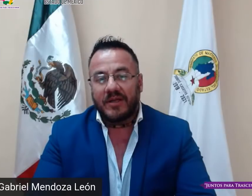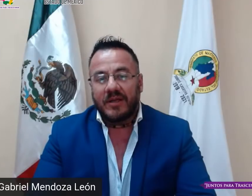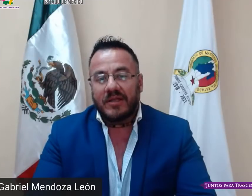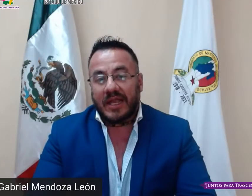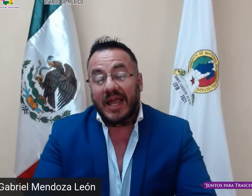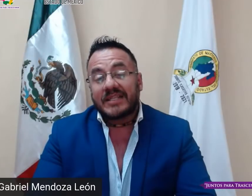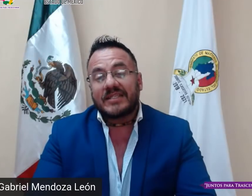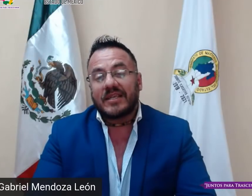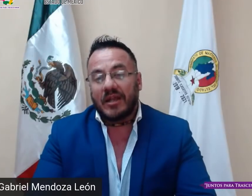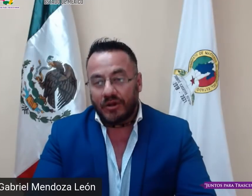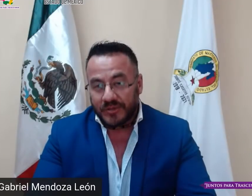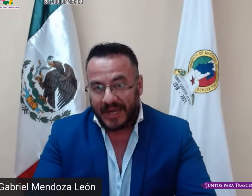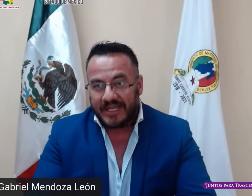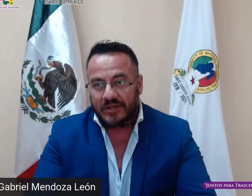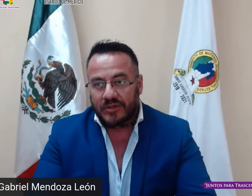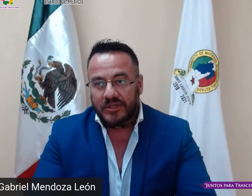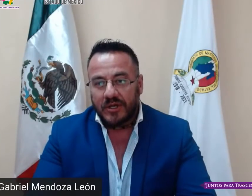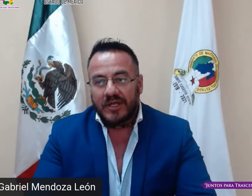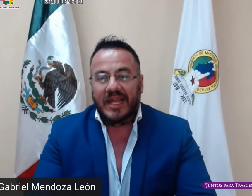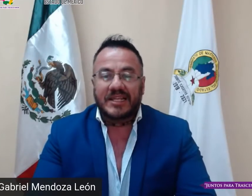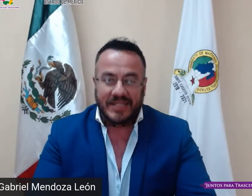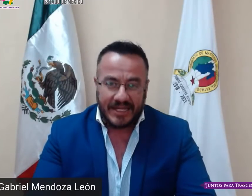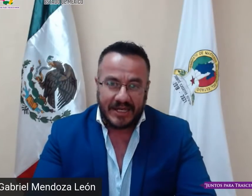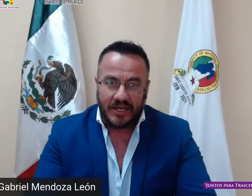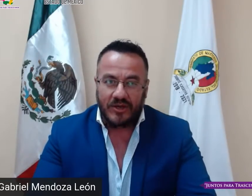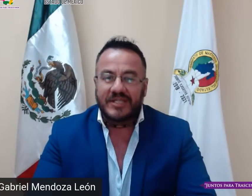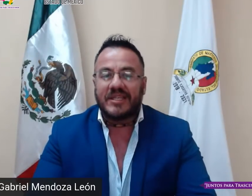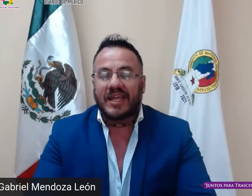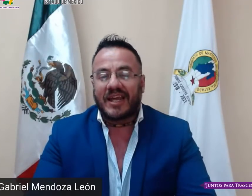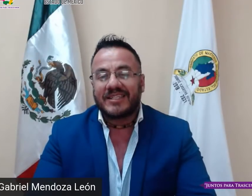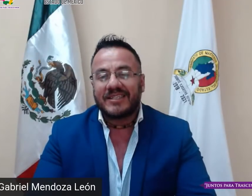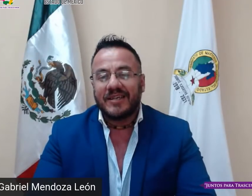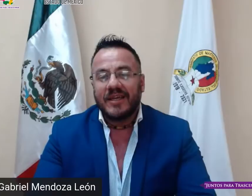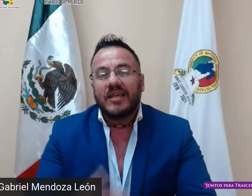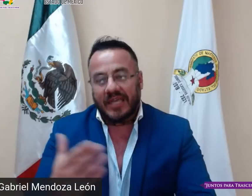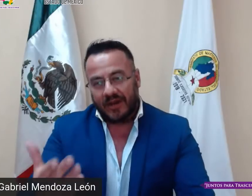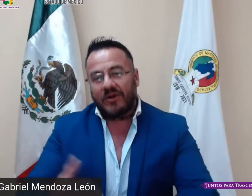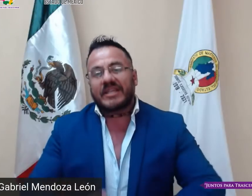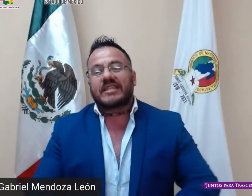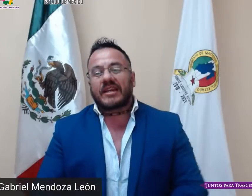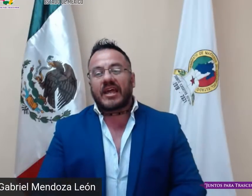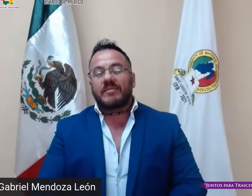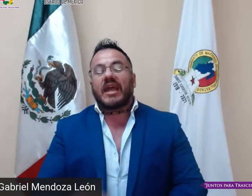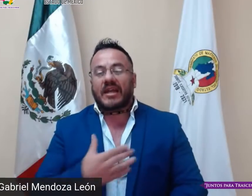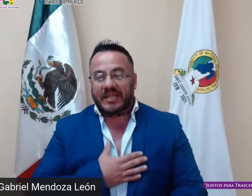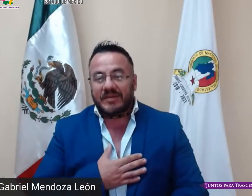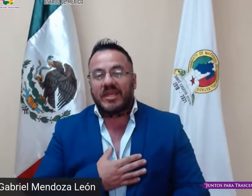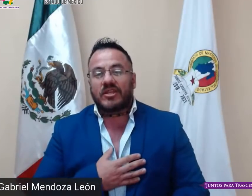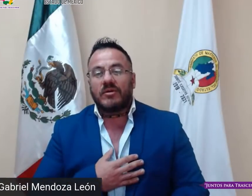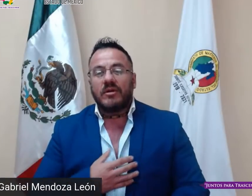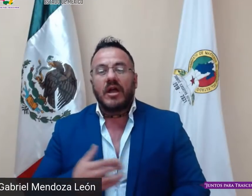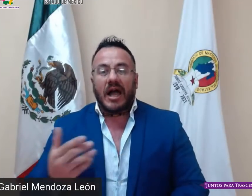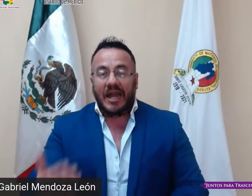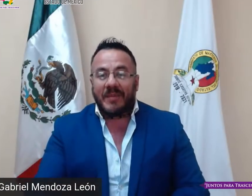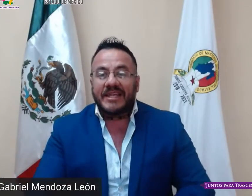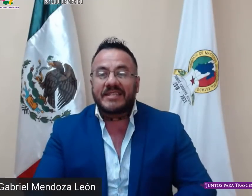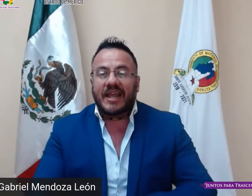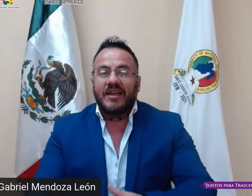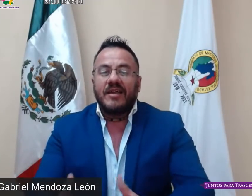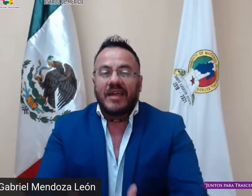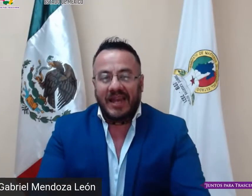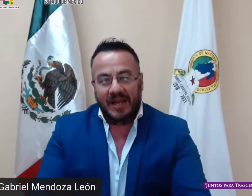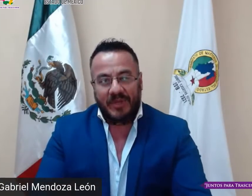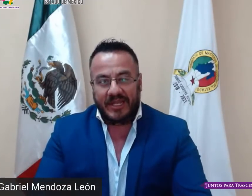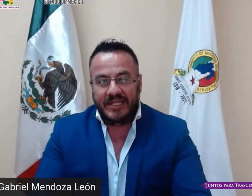educativa de las y los maestros de las tres regiones sindicales quiero externar mi agradecimiento a la